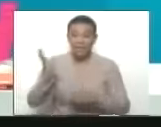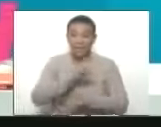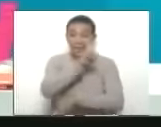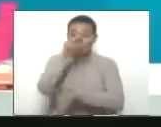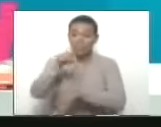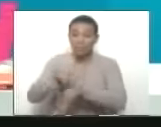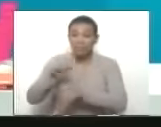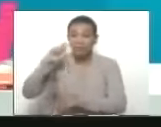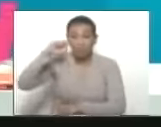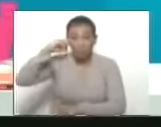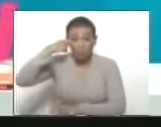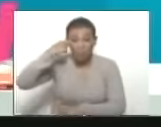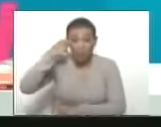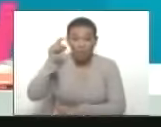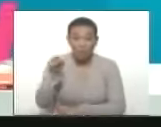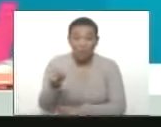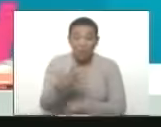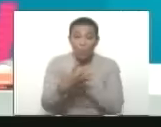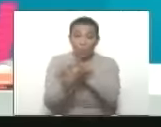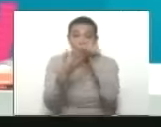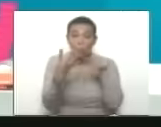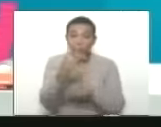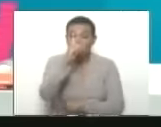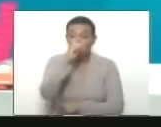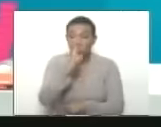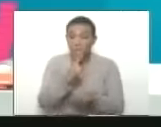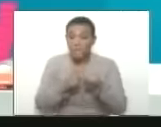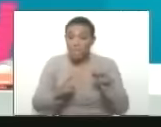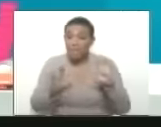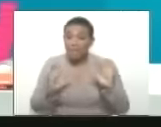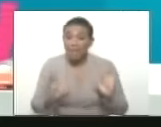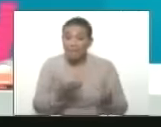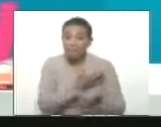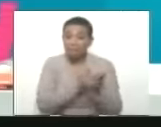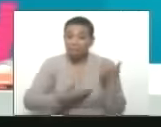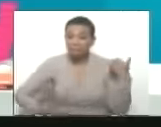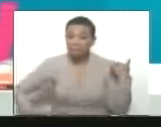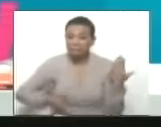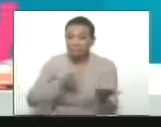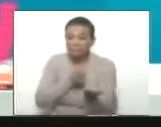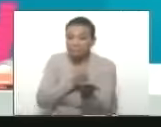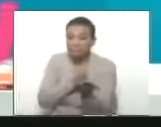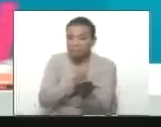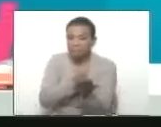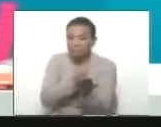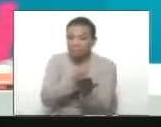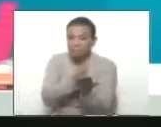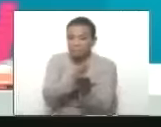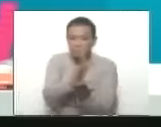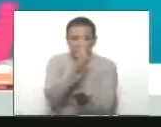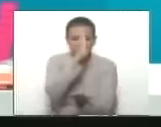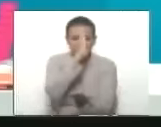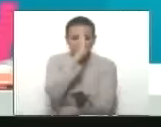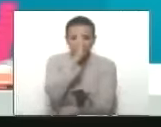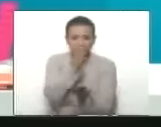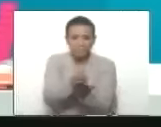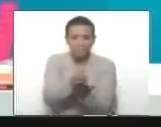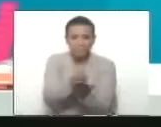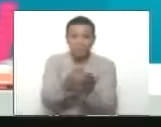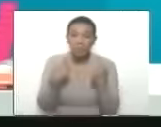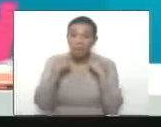Nacional, ¿ah? Tuvo cuatro años y media presidente. Eso funcionó así, mira. Ahí no había pele.